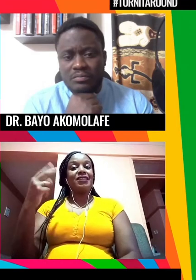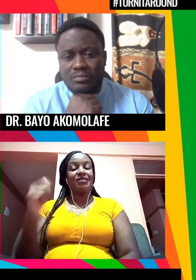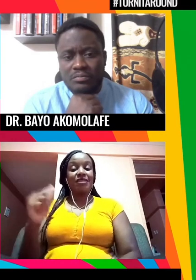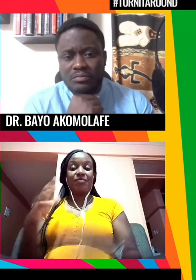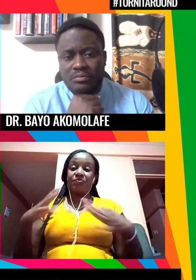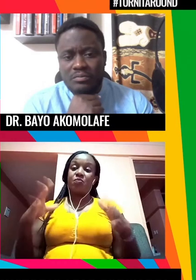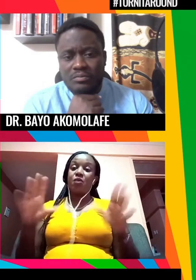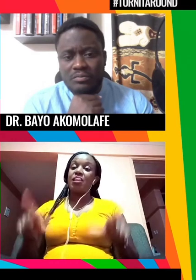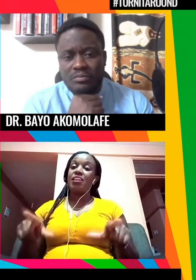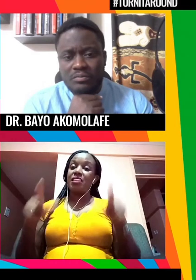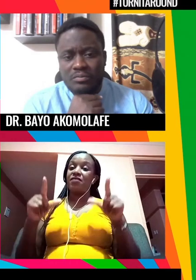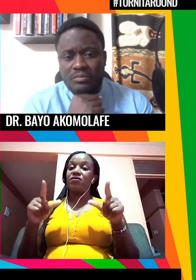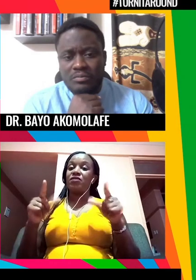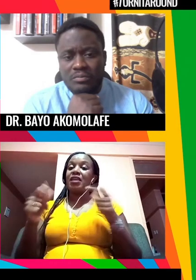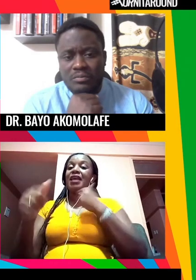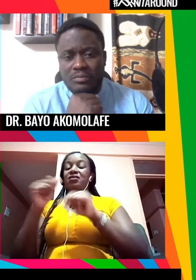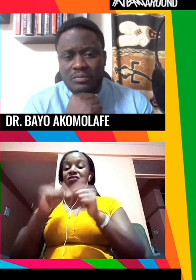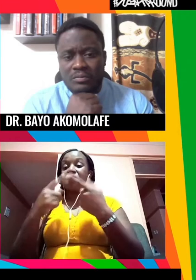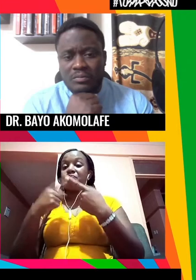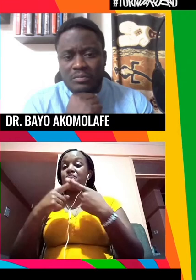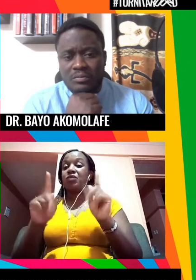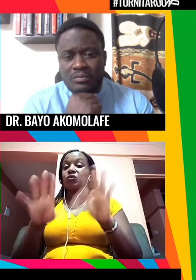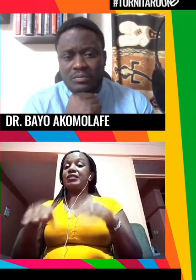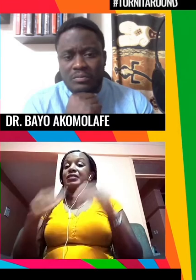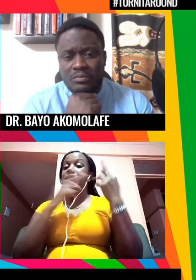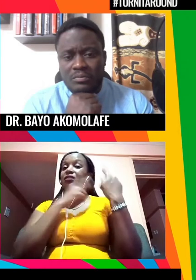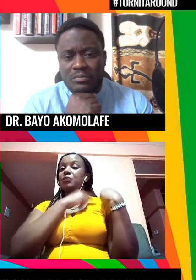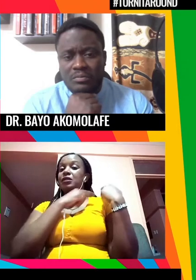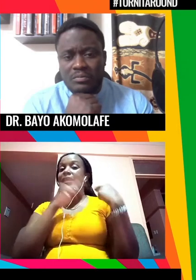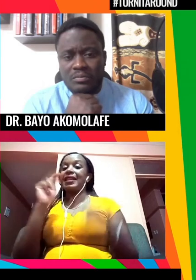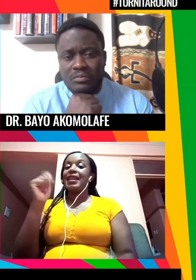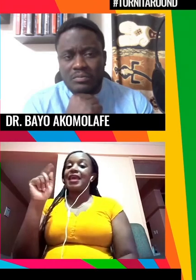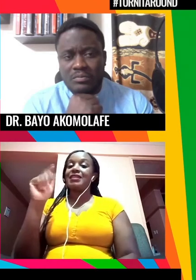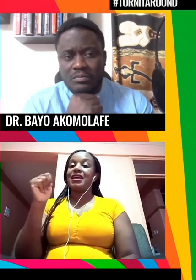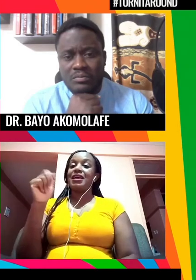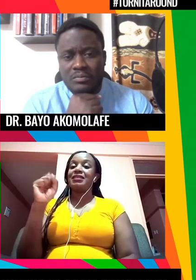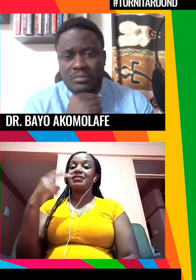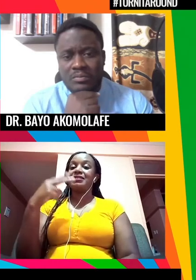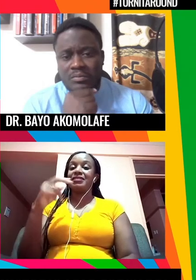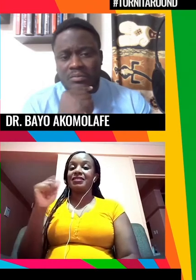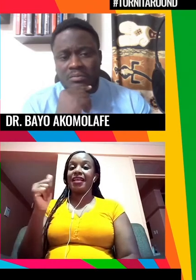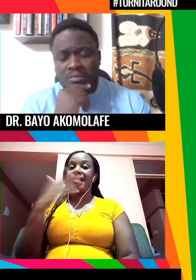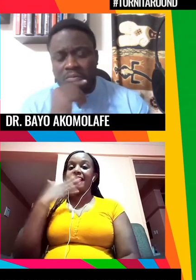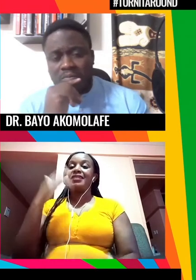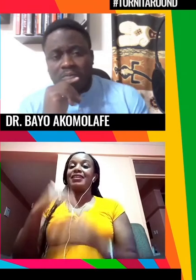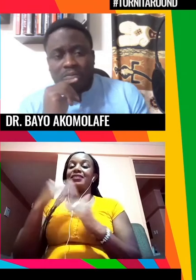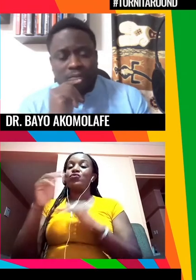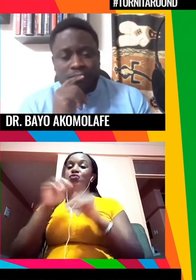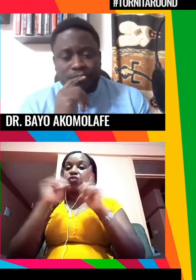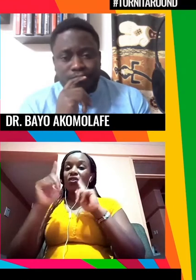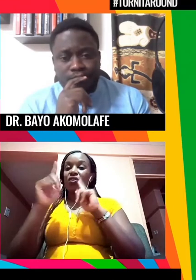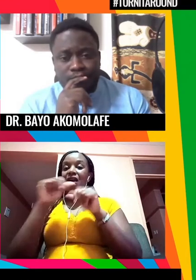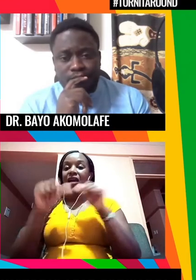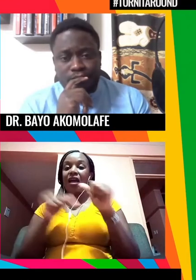gente ha de ser responsable de sus acciones y Natasha vamos contigo a continuación has hablado mucho sobre la